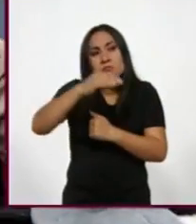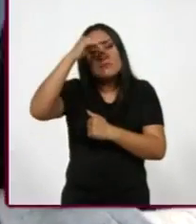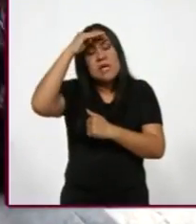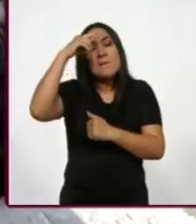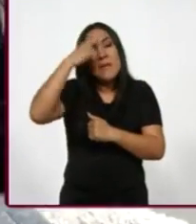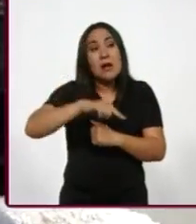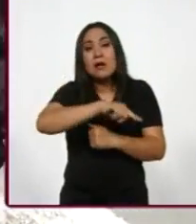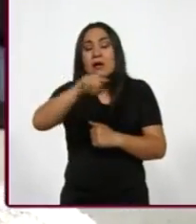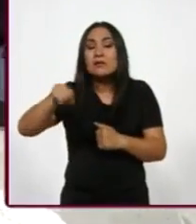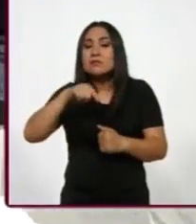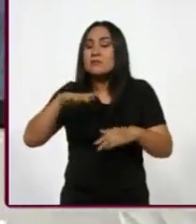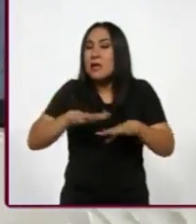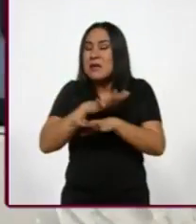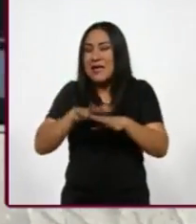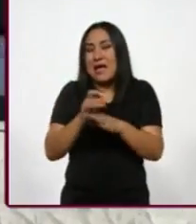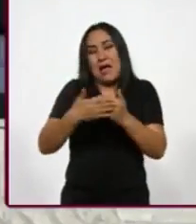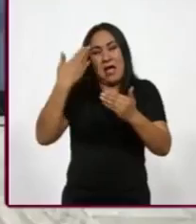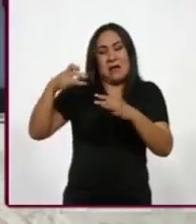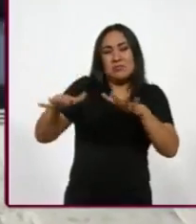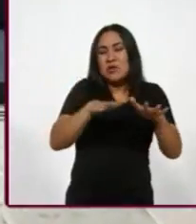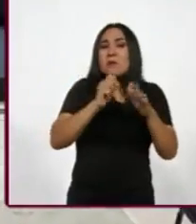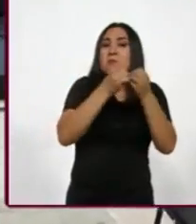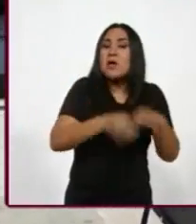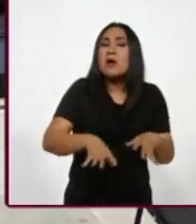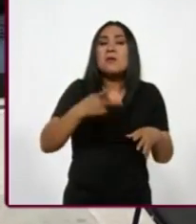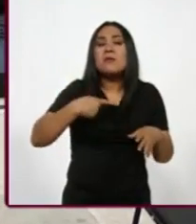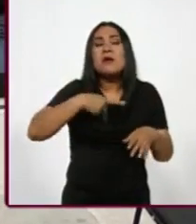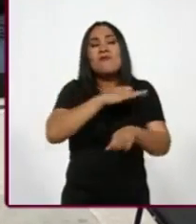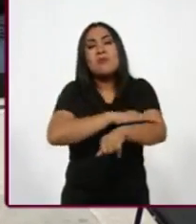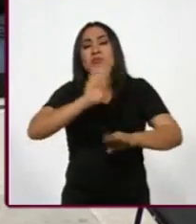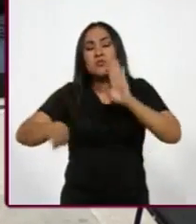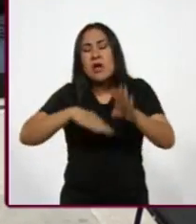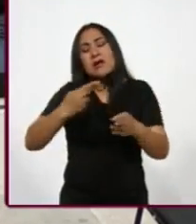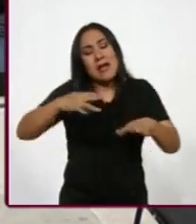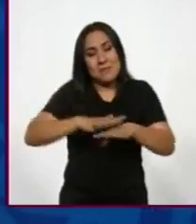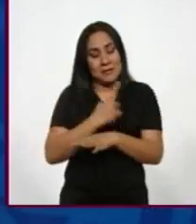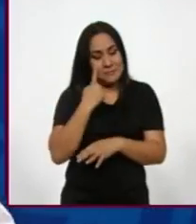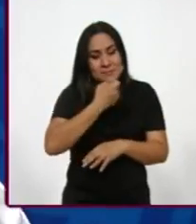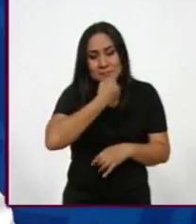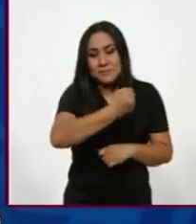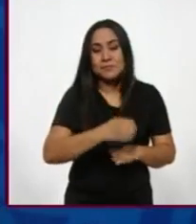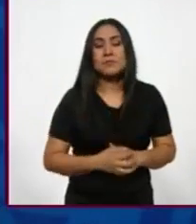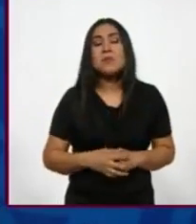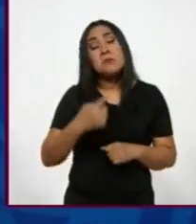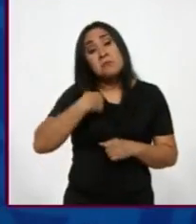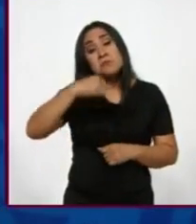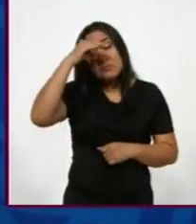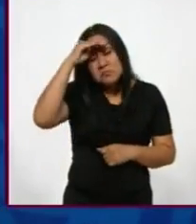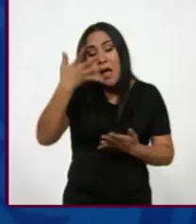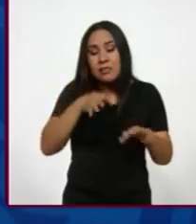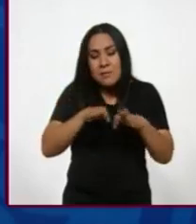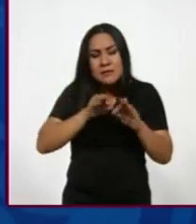superación de quien había tenido a partir de ese desastre pérdidas humanas. Aquí sus palabras. Pienso que todo este